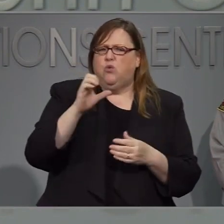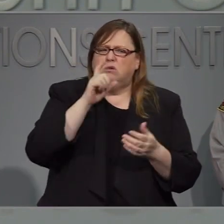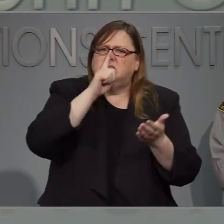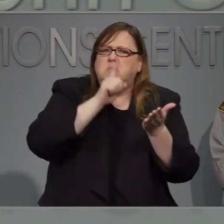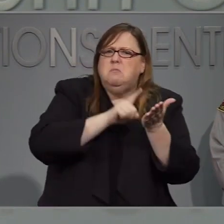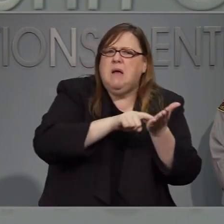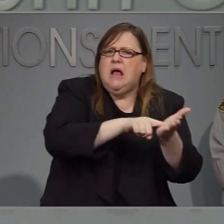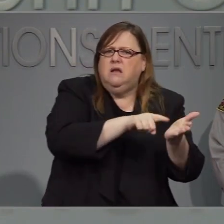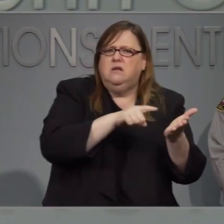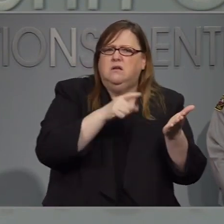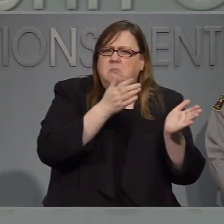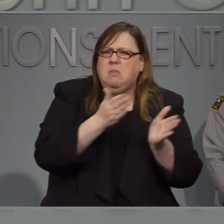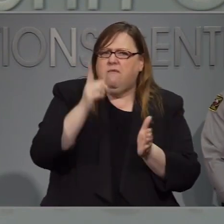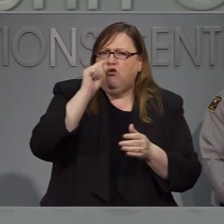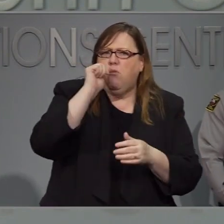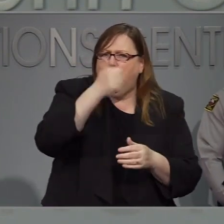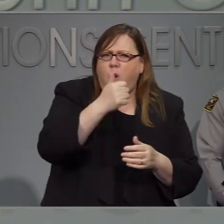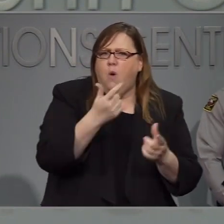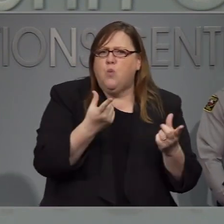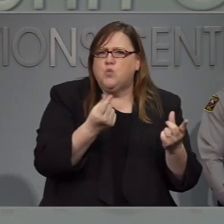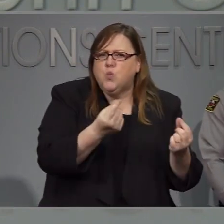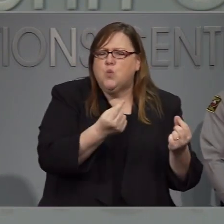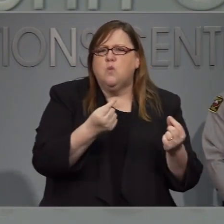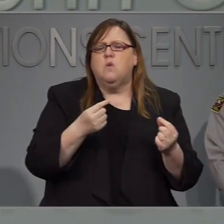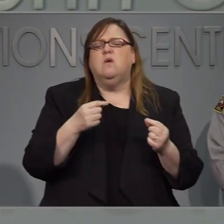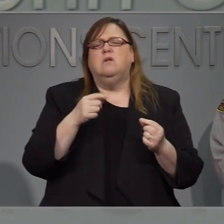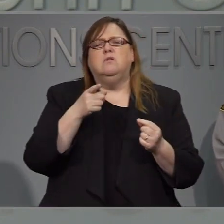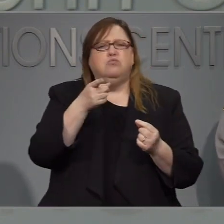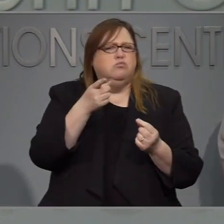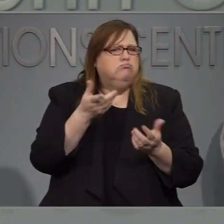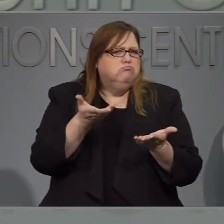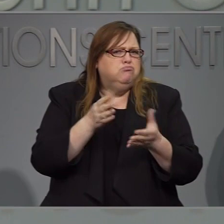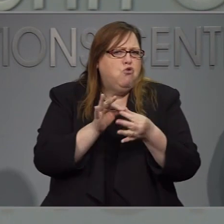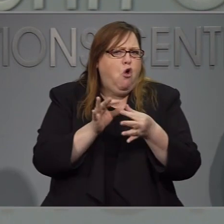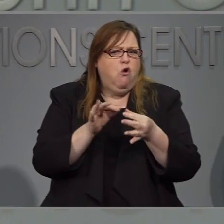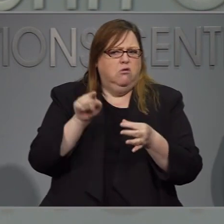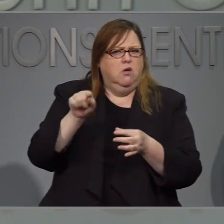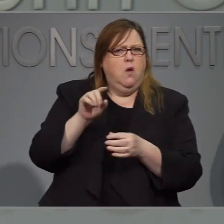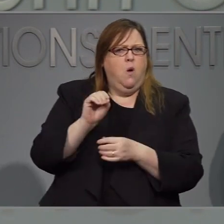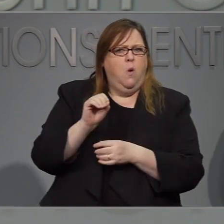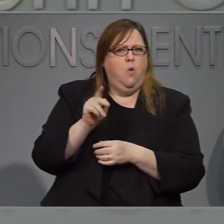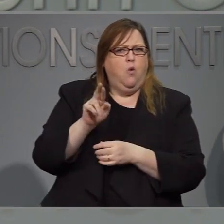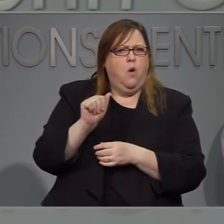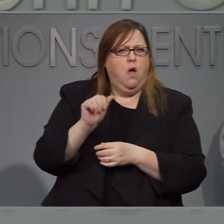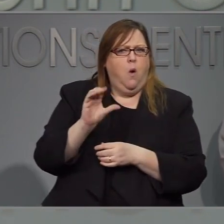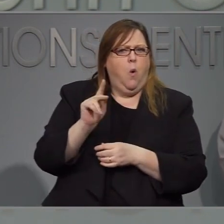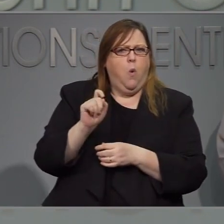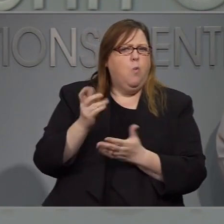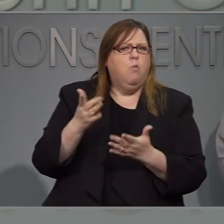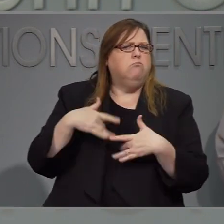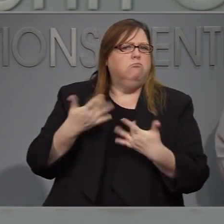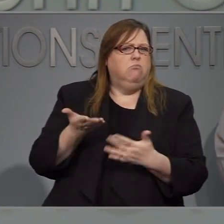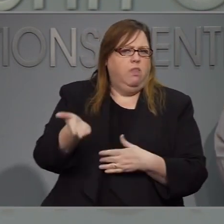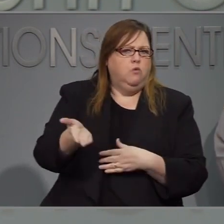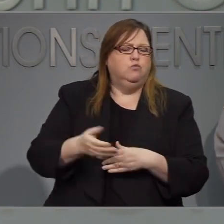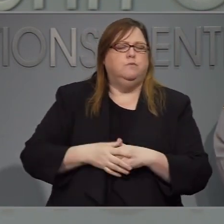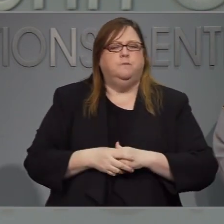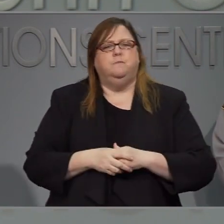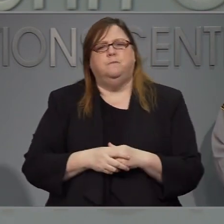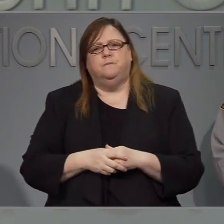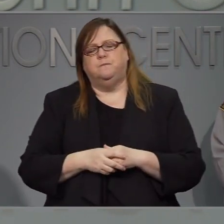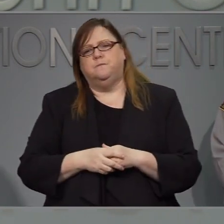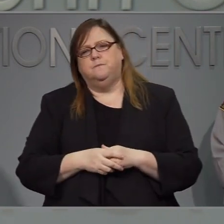Y también hay preocupaciones en cuanto a las evacuaciones y que se van a llevar a cabo en Ocracau.